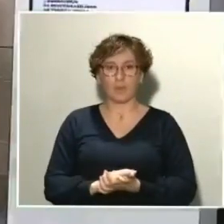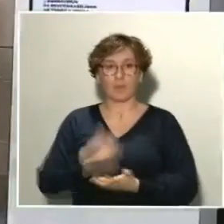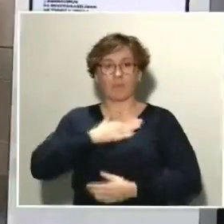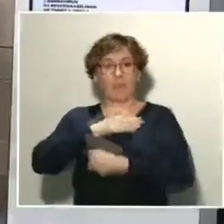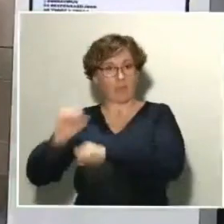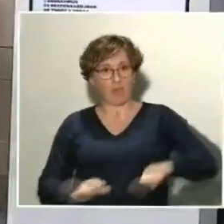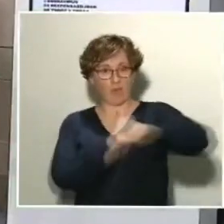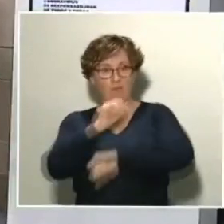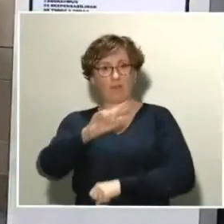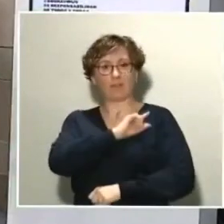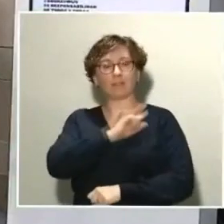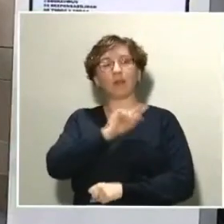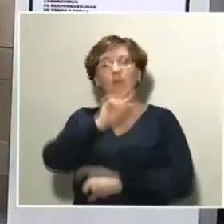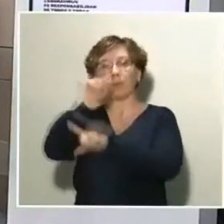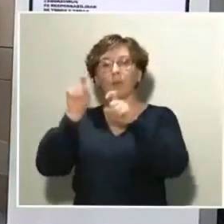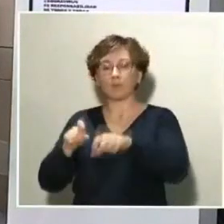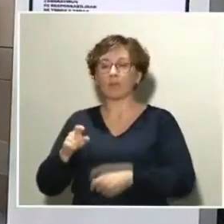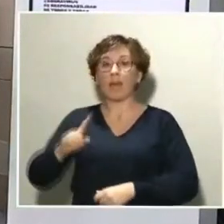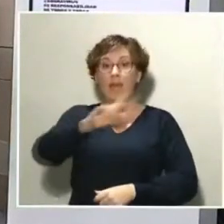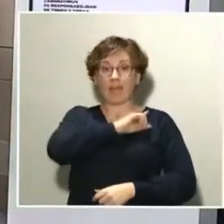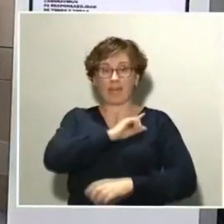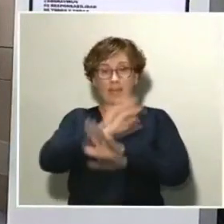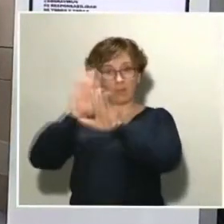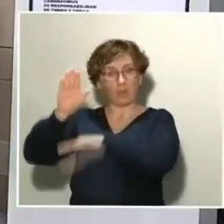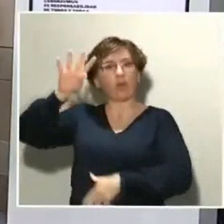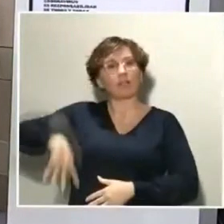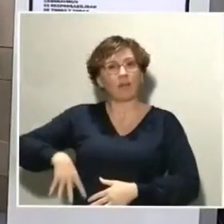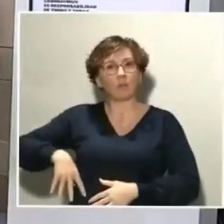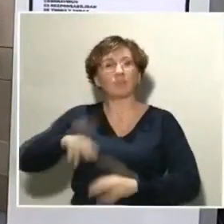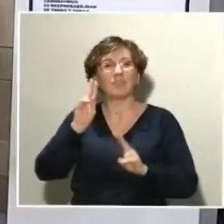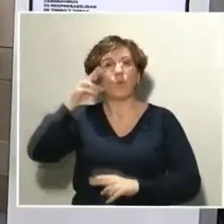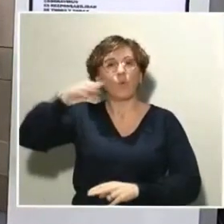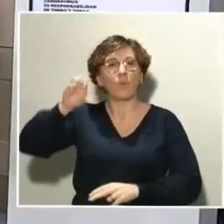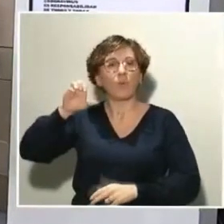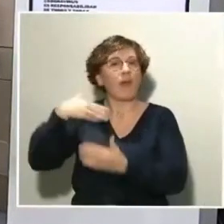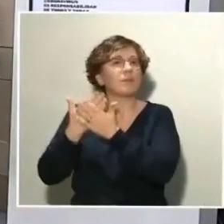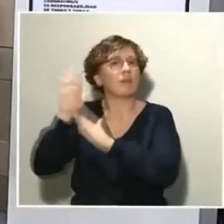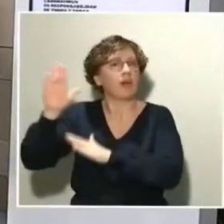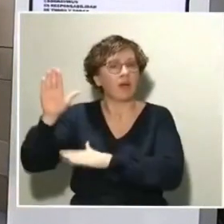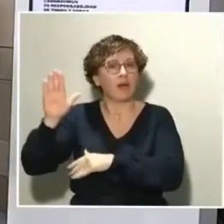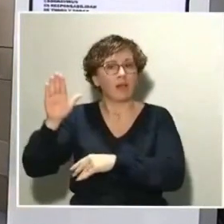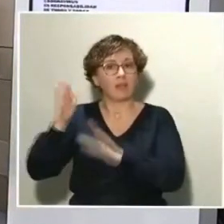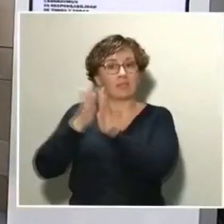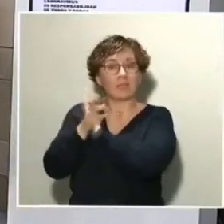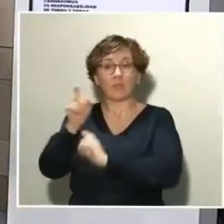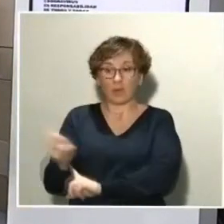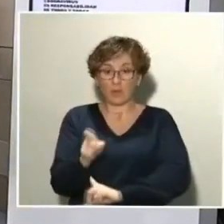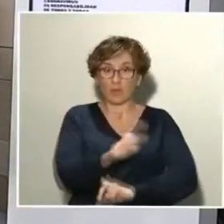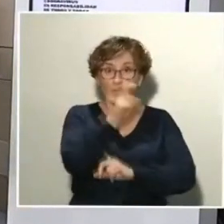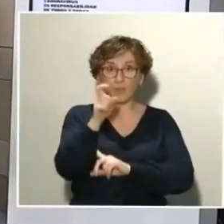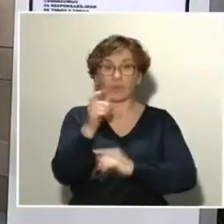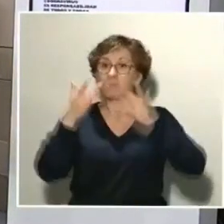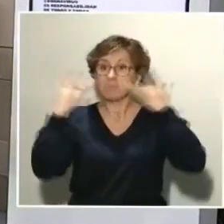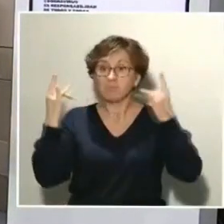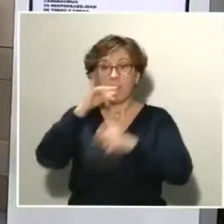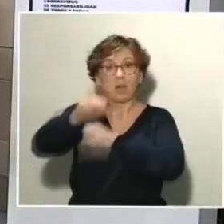cuándo permanecerá el ejército en Cataluña? Estamos hablando de la UME. ¿Se acaba su presencia con la desinfección del puerto y el aeropuerto del Prat o hará lo